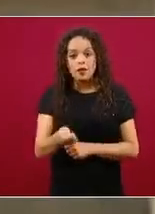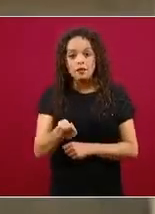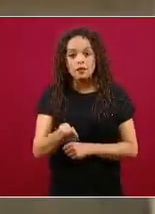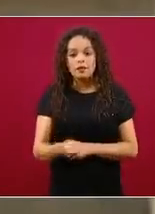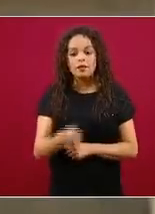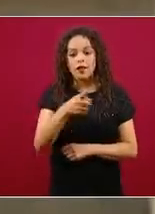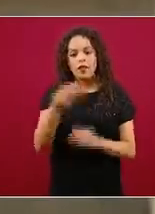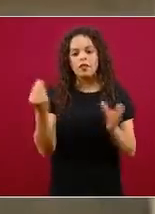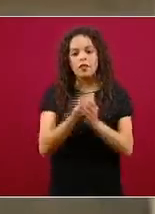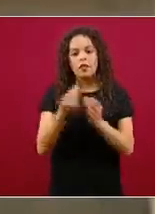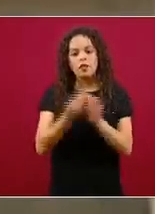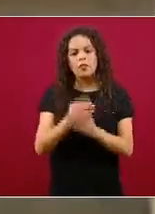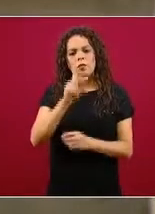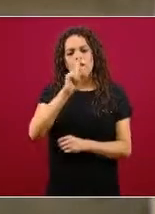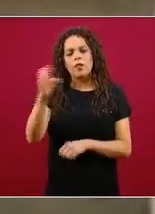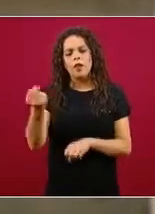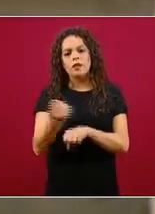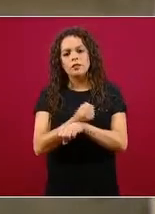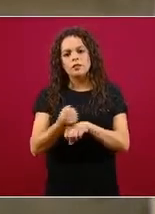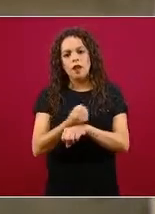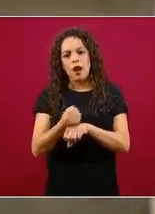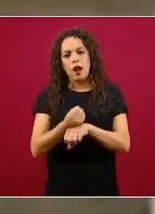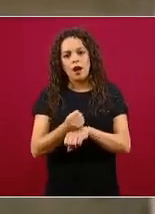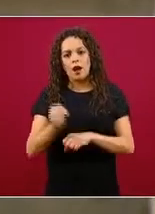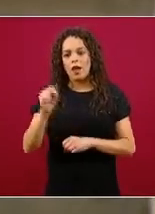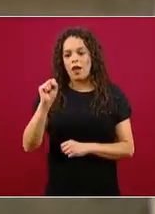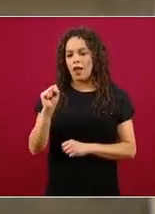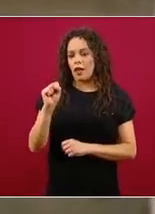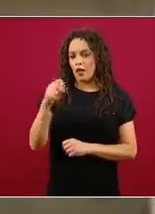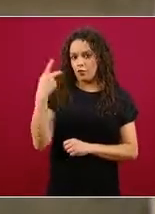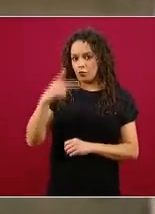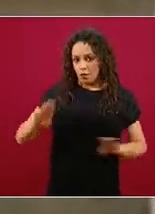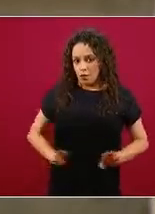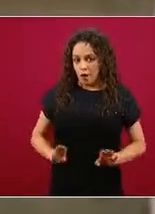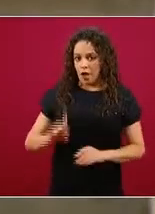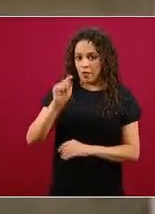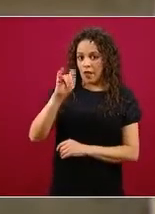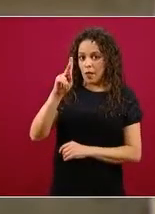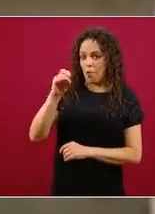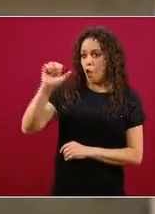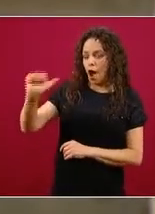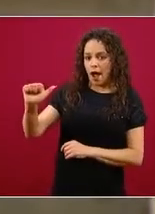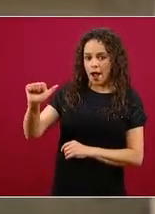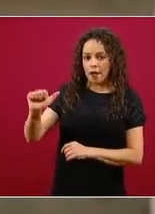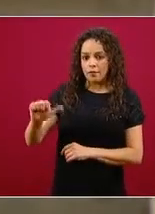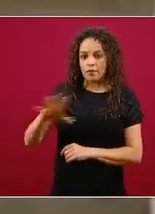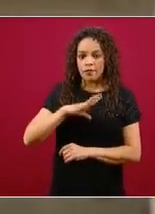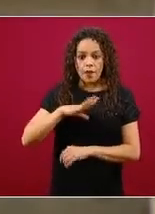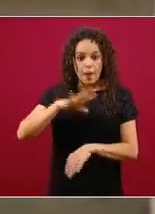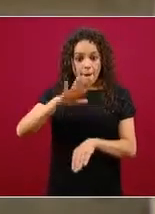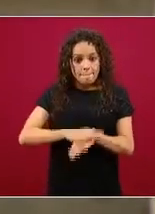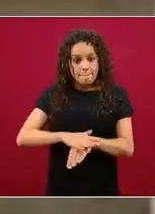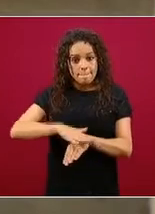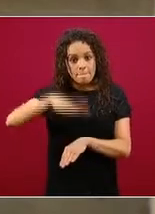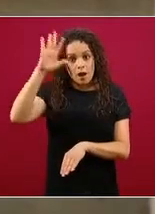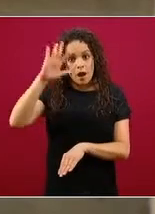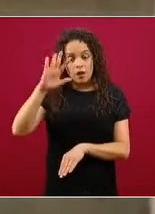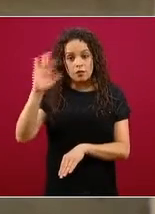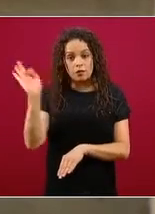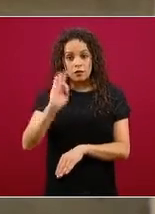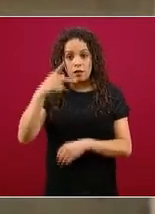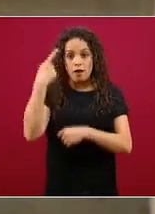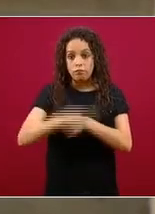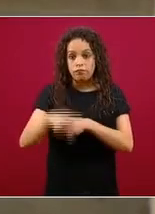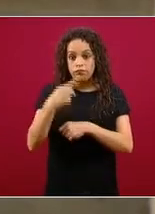A puede provocar o tiene un mayor riesgo, puede tener un mayor riesgo de tener